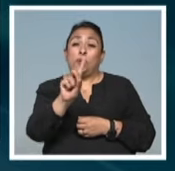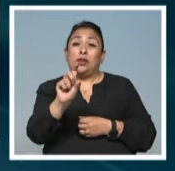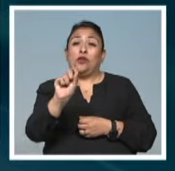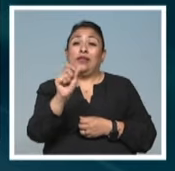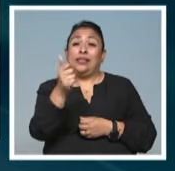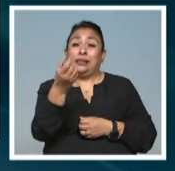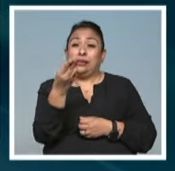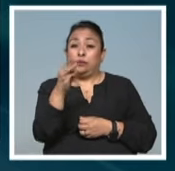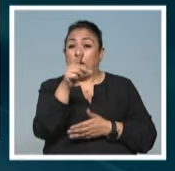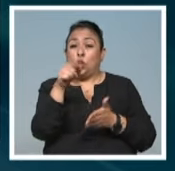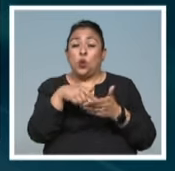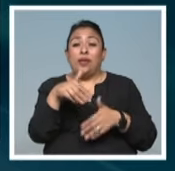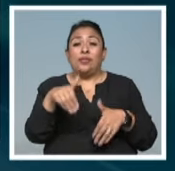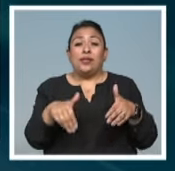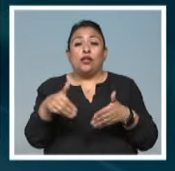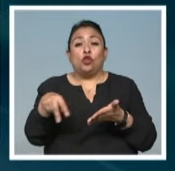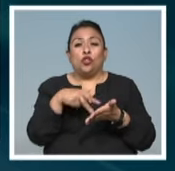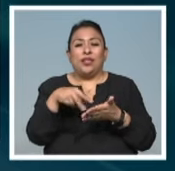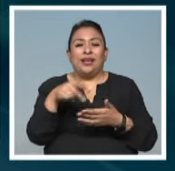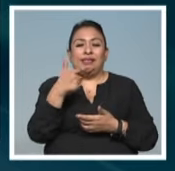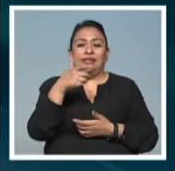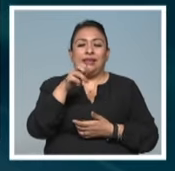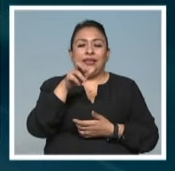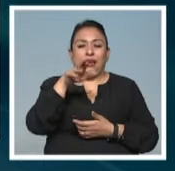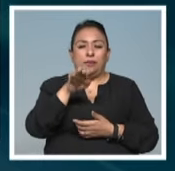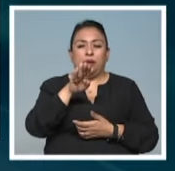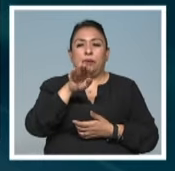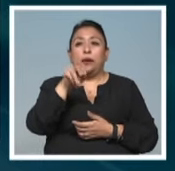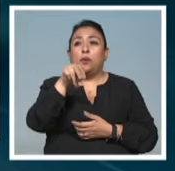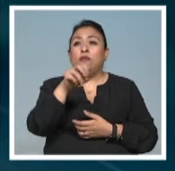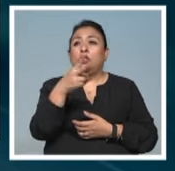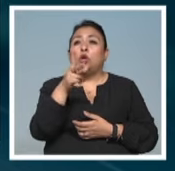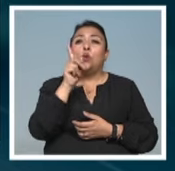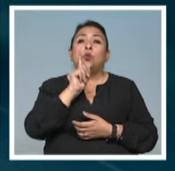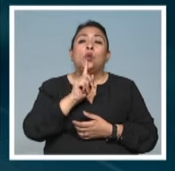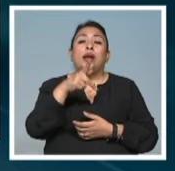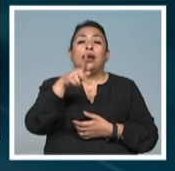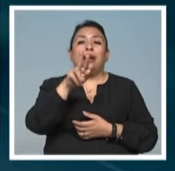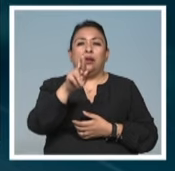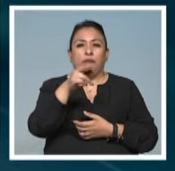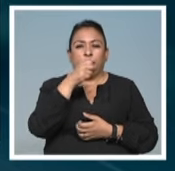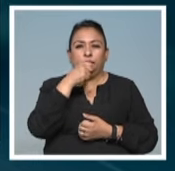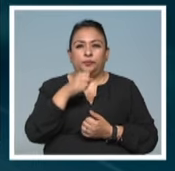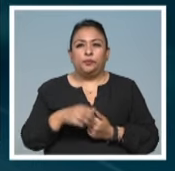en el Teatro de la Danza Guillermina Bravo. Noticias 22, Karen Rivera.